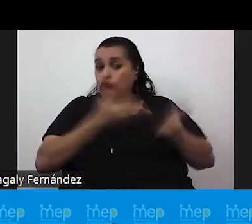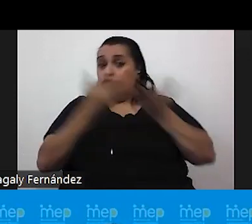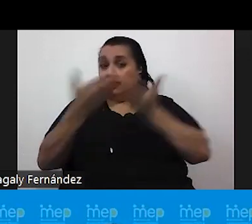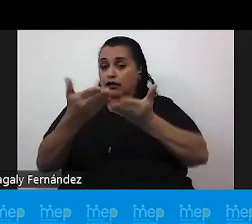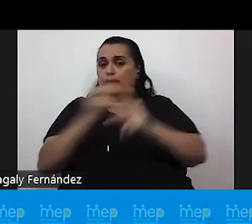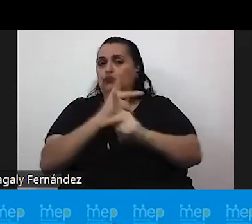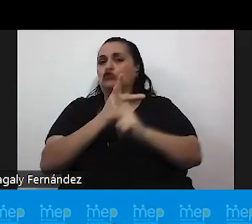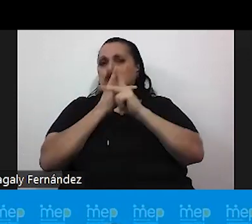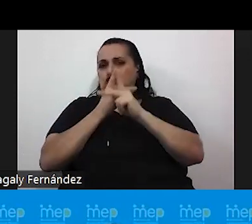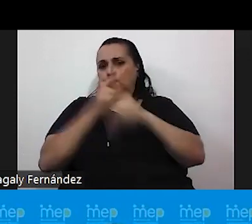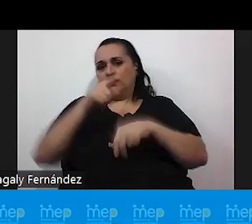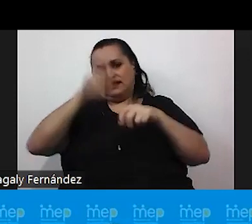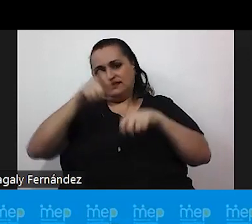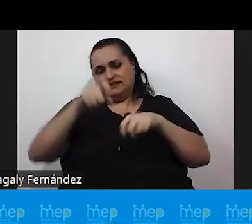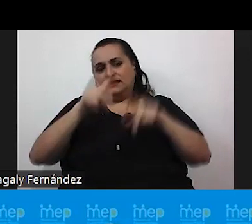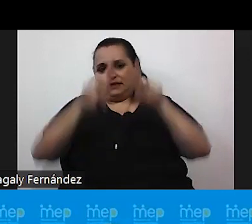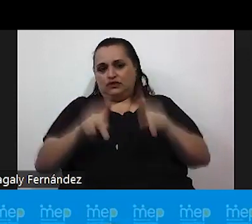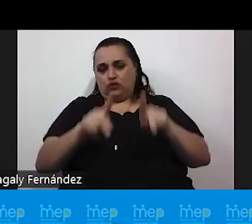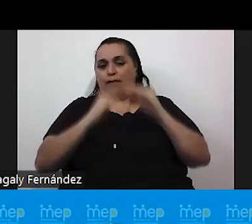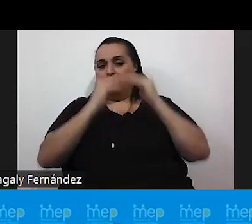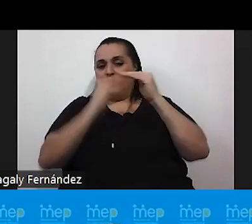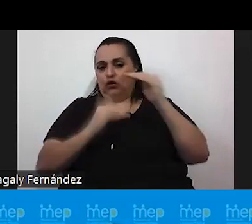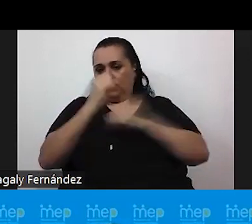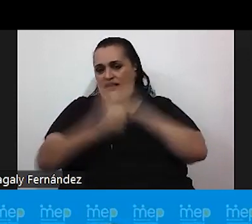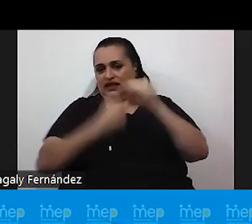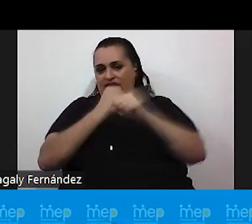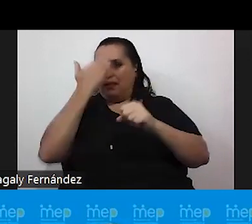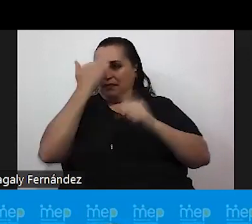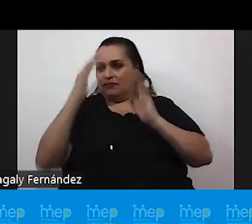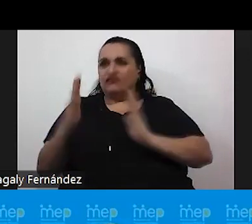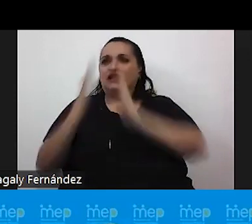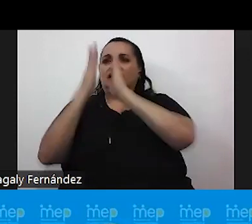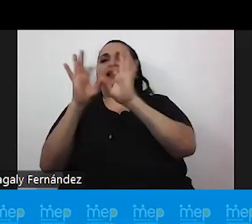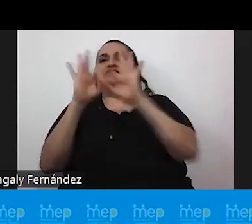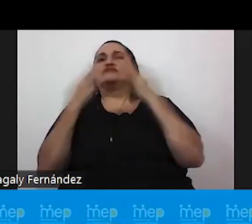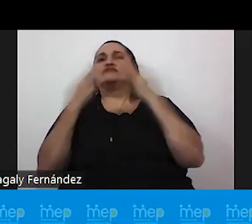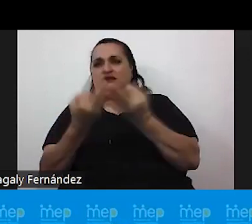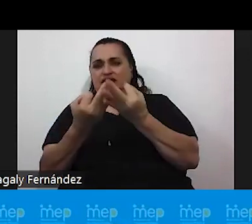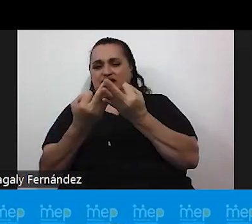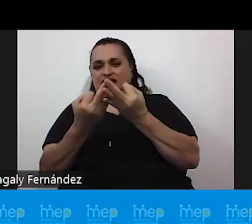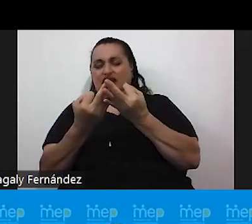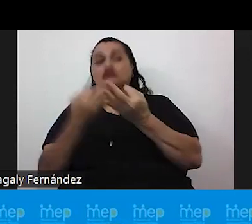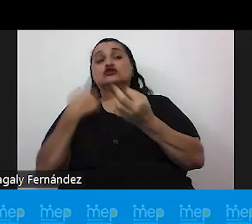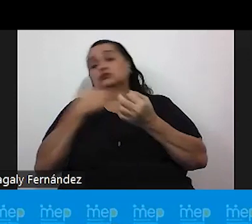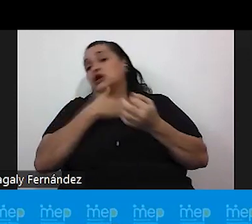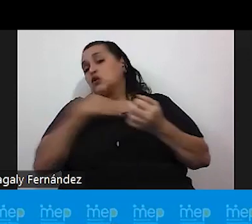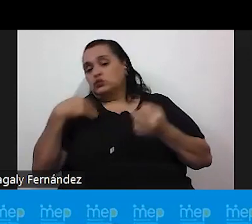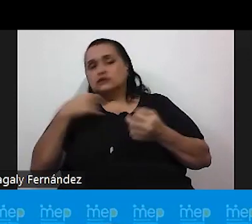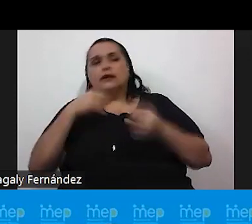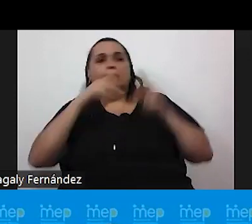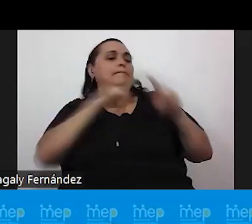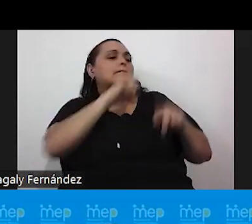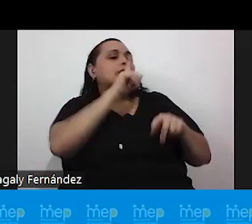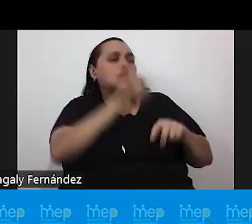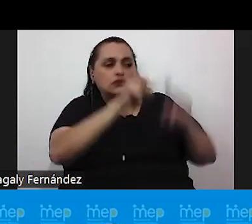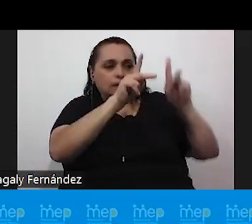necesita la persona menor de edad para enfrentar a sus familias igualmente siempre nos gusta preguntarle a la persona menor de edad si hay